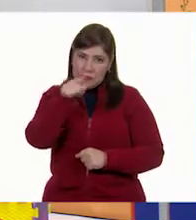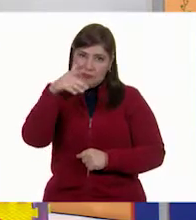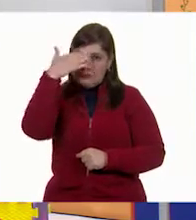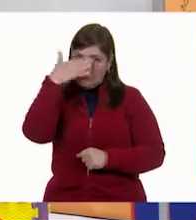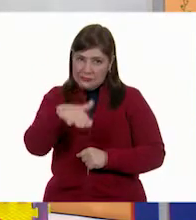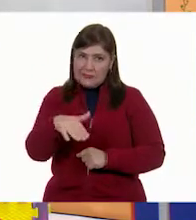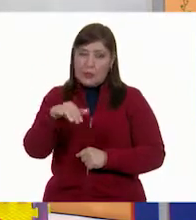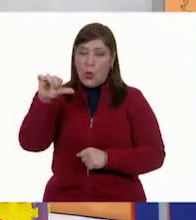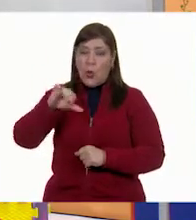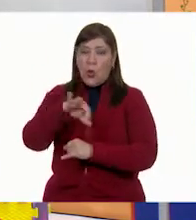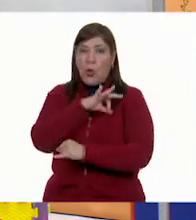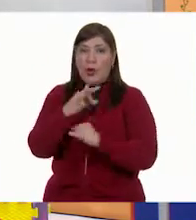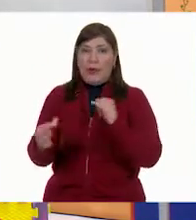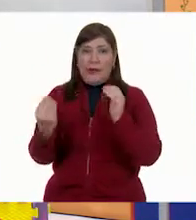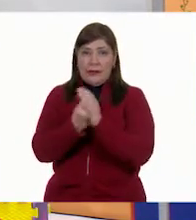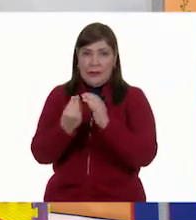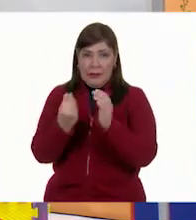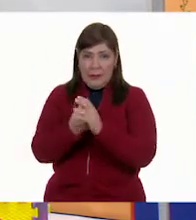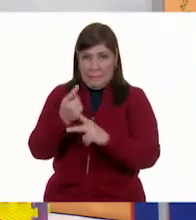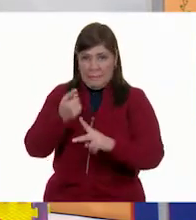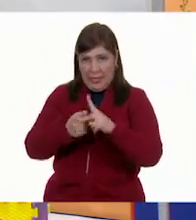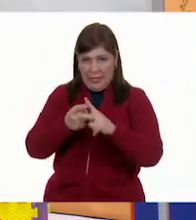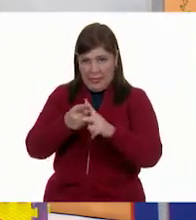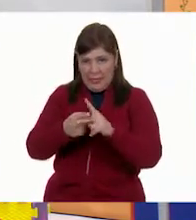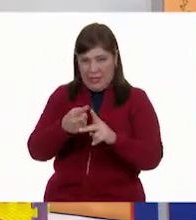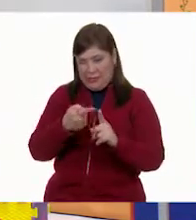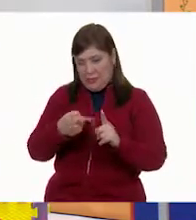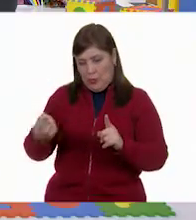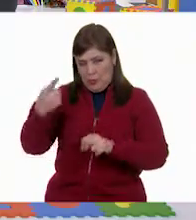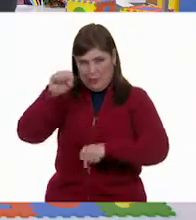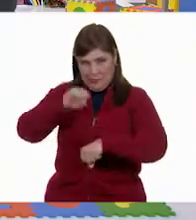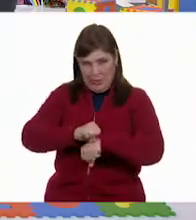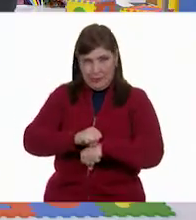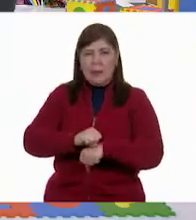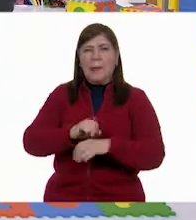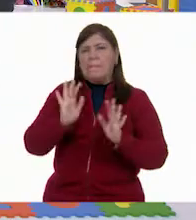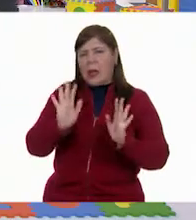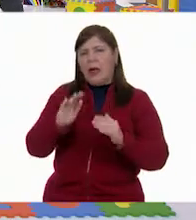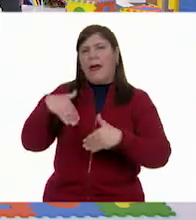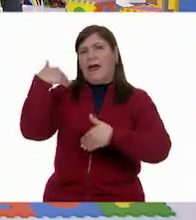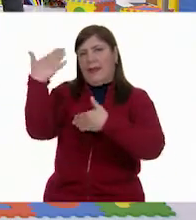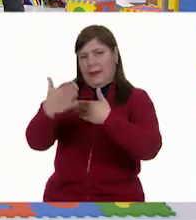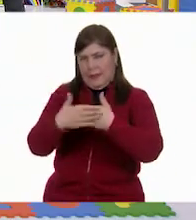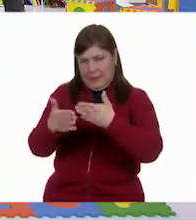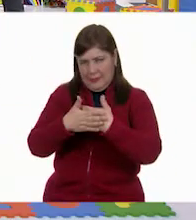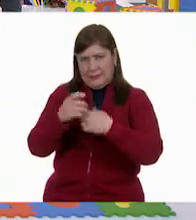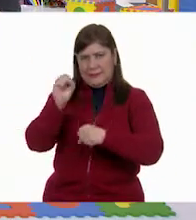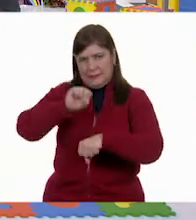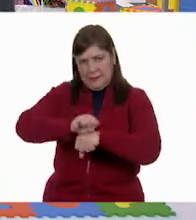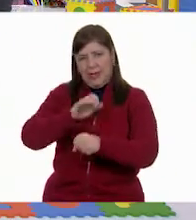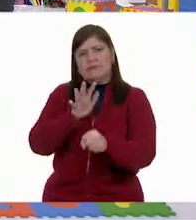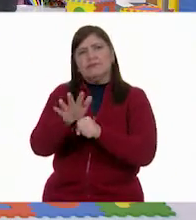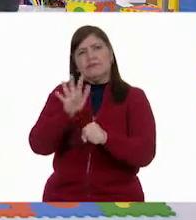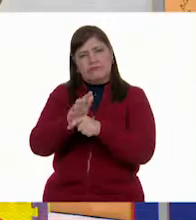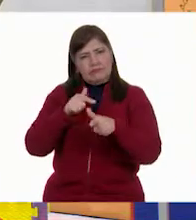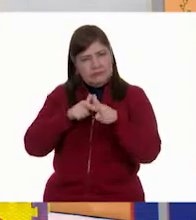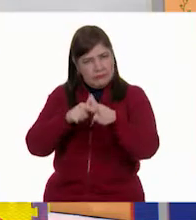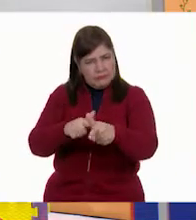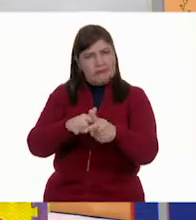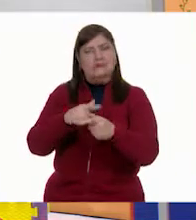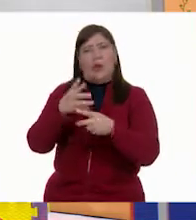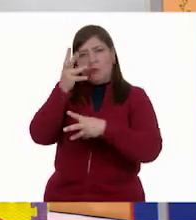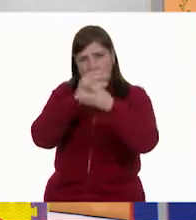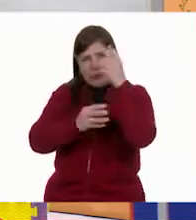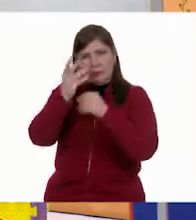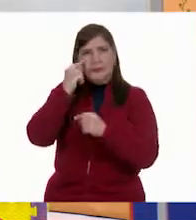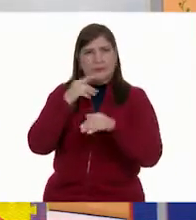esta es su última clase de matemáticas de esta semana. Pero bueno, la siguiente semana vamos a seguir trabajando. Y importante,